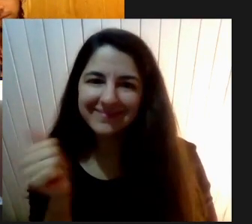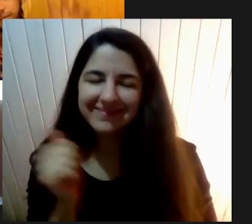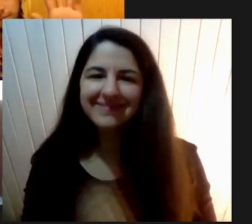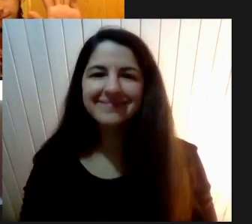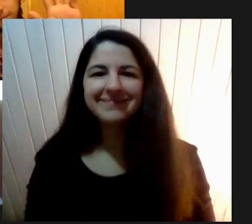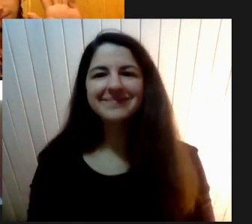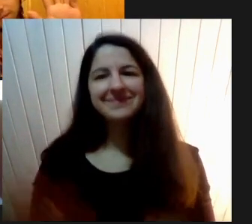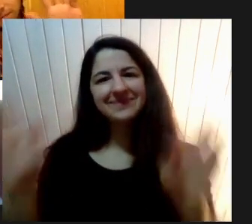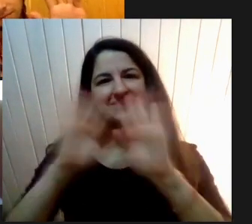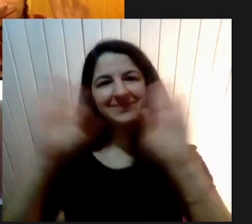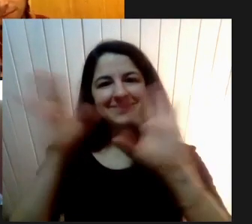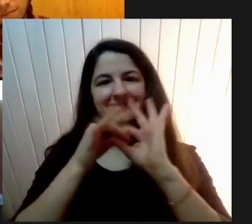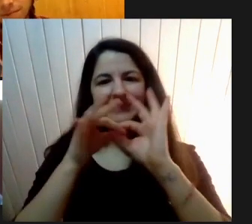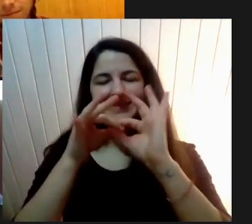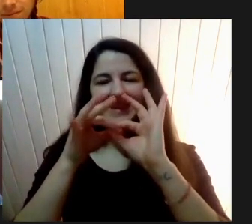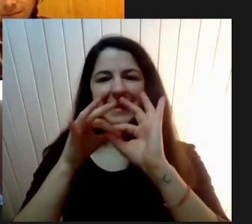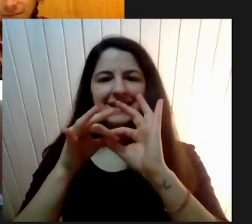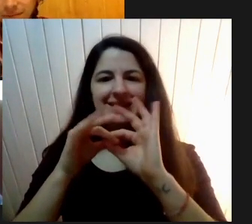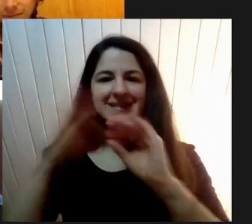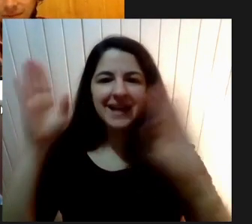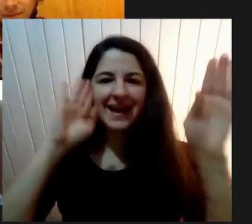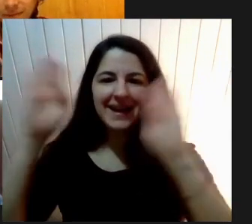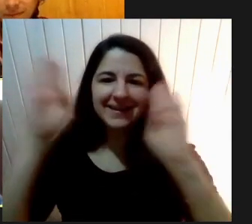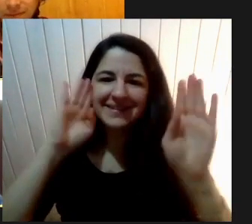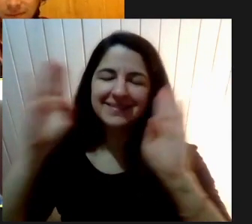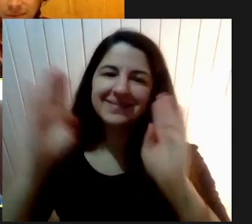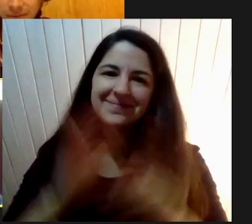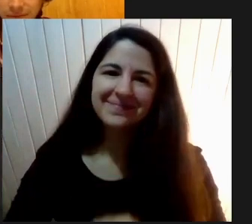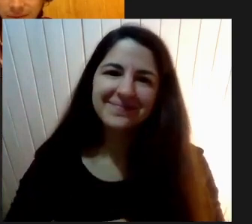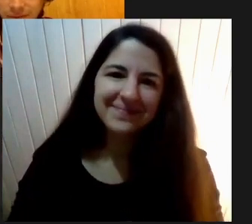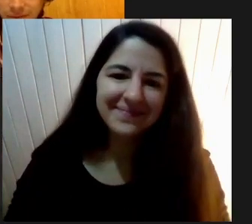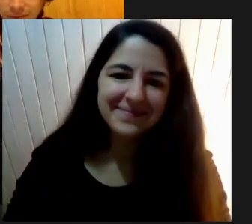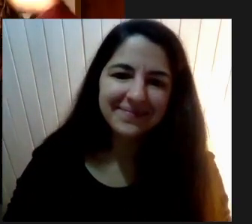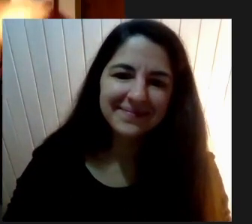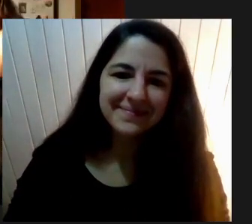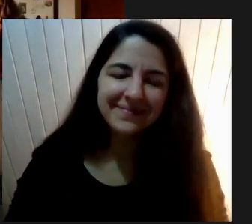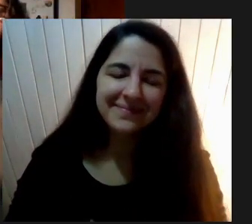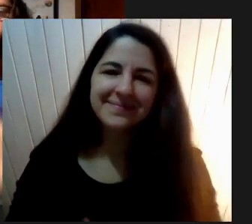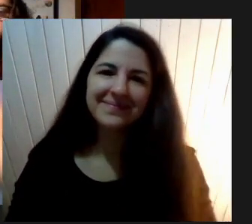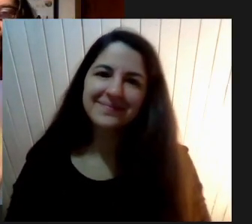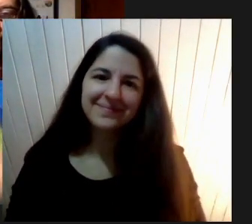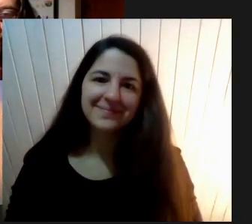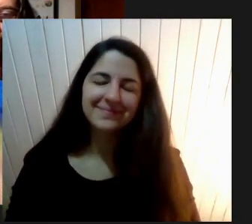Chao Chao Que estén bien Todos Chao Chao